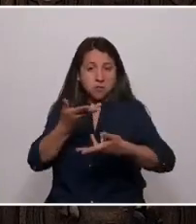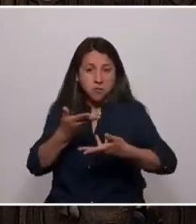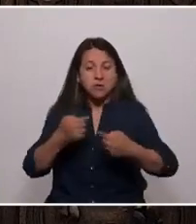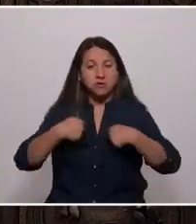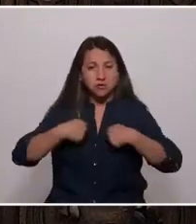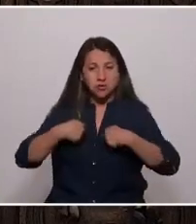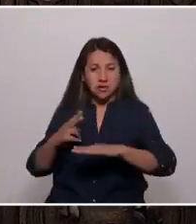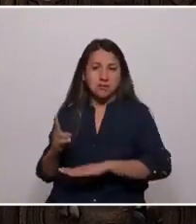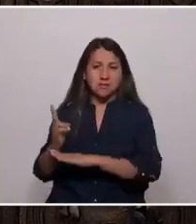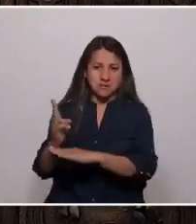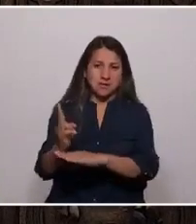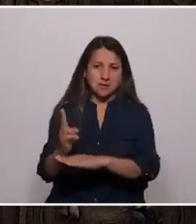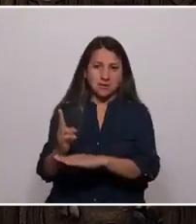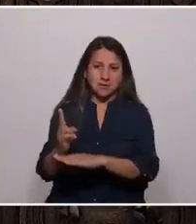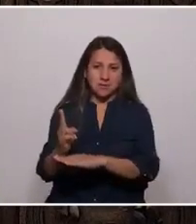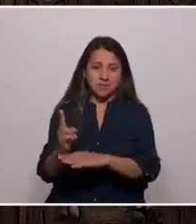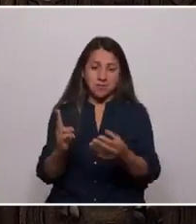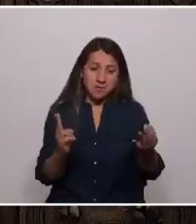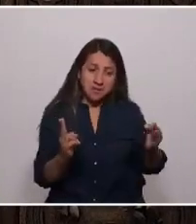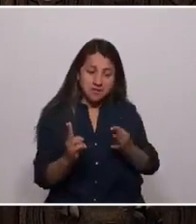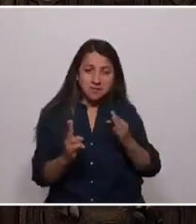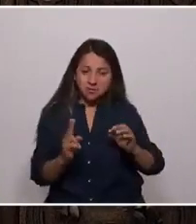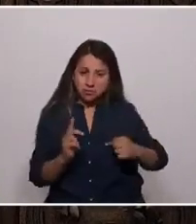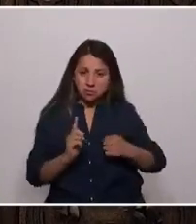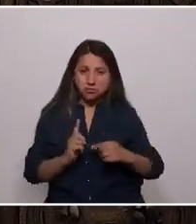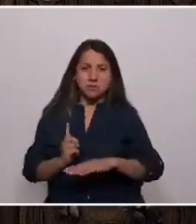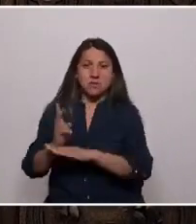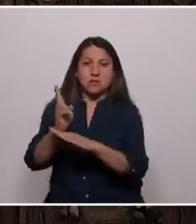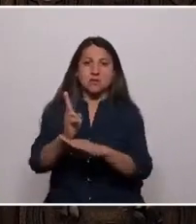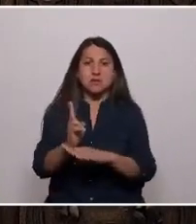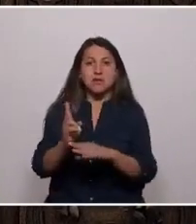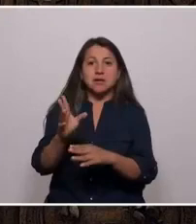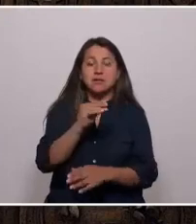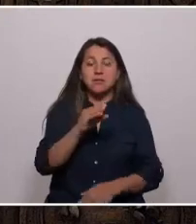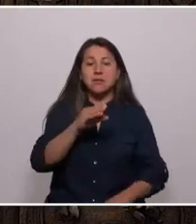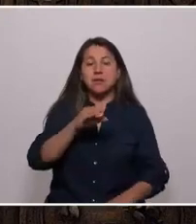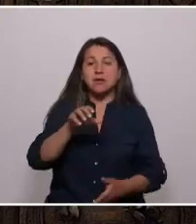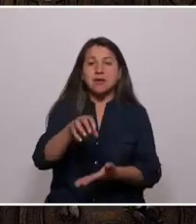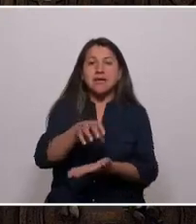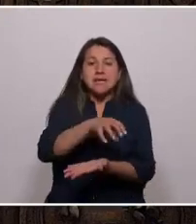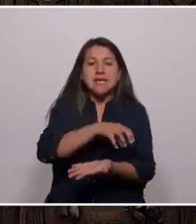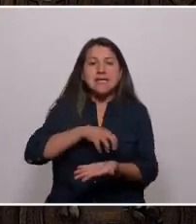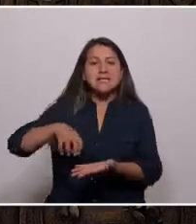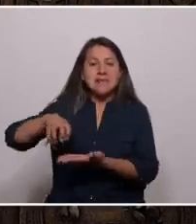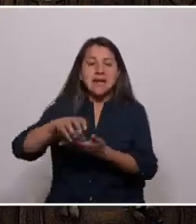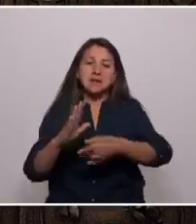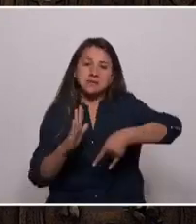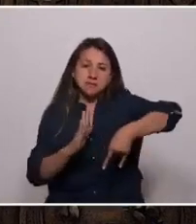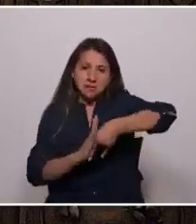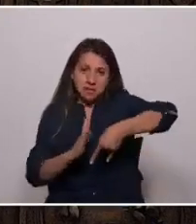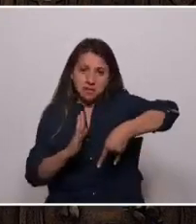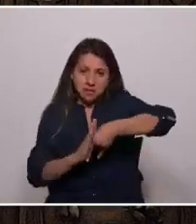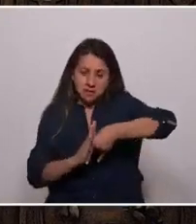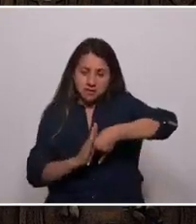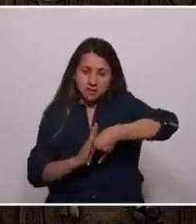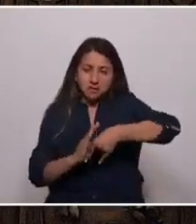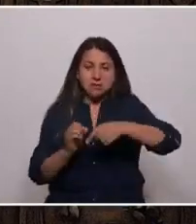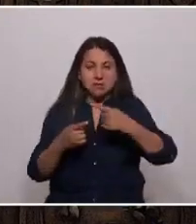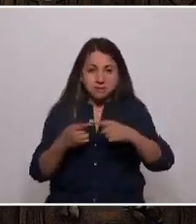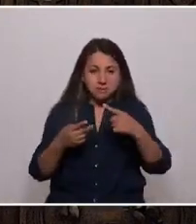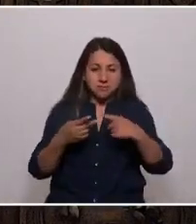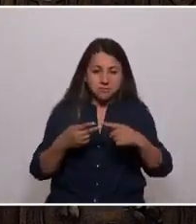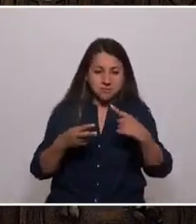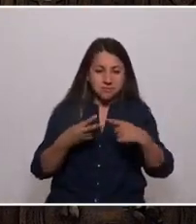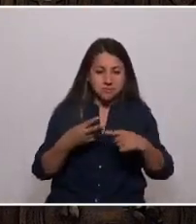constituyente. Hoy hablamos desde las islas de Caucahue, Mechuque, Kenac, Cahuach, Chelín, Quehue